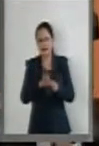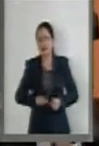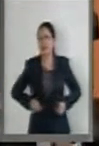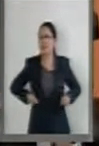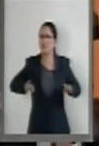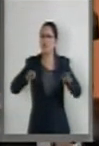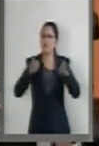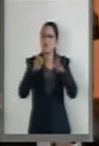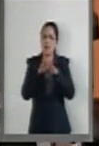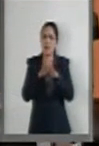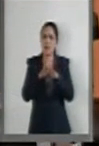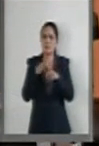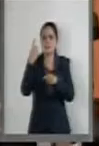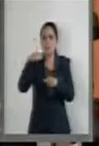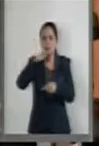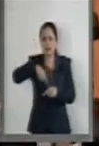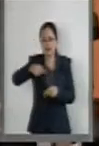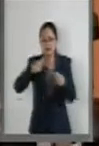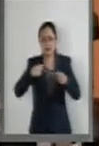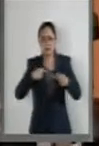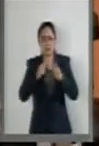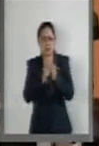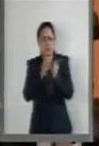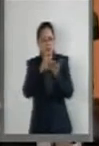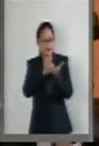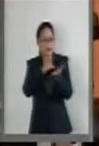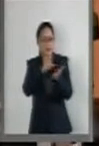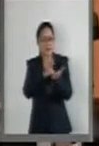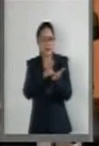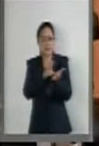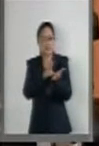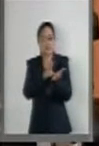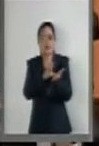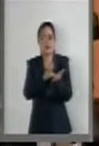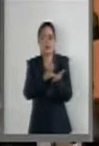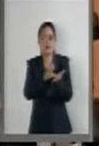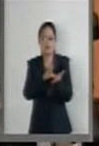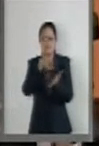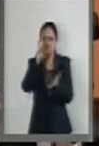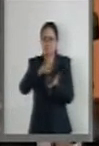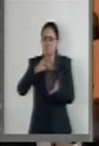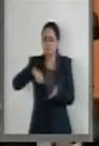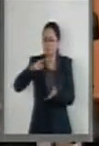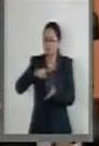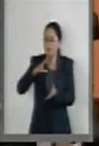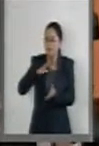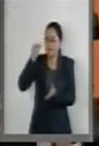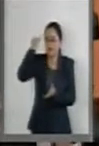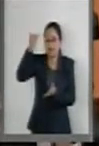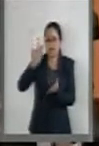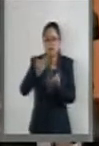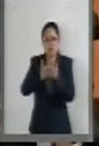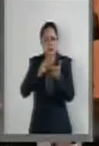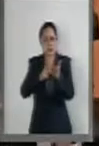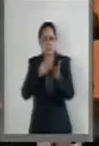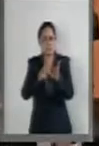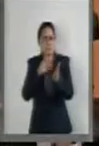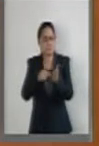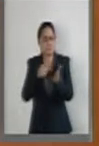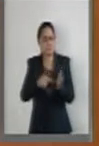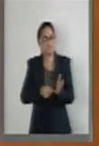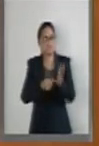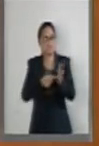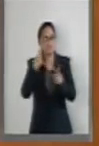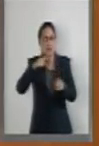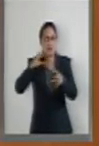diversos senadores del Grupo Parlamentario del PRI, estamos presentando ante ustedes una iniciativa